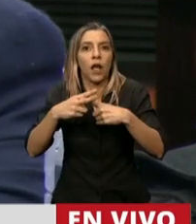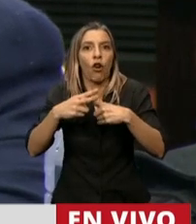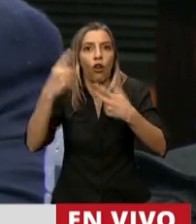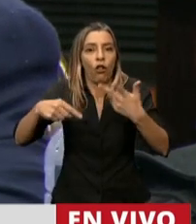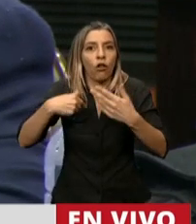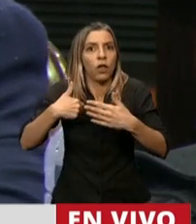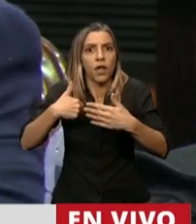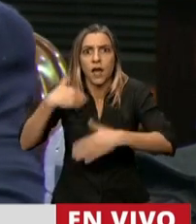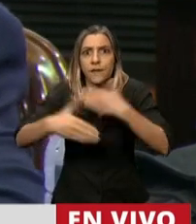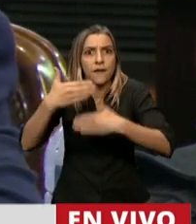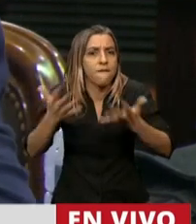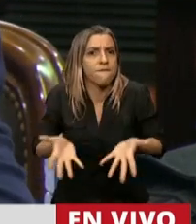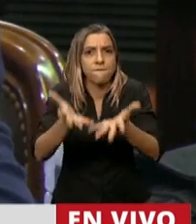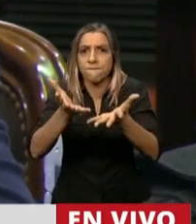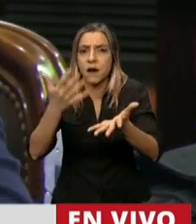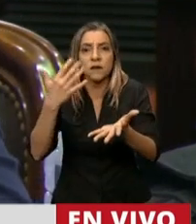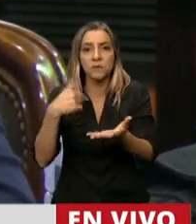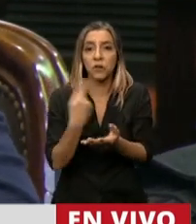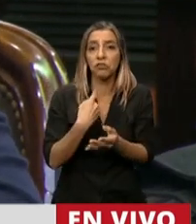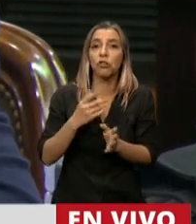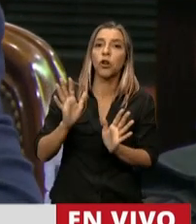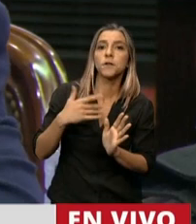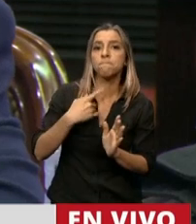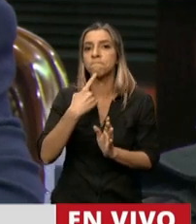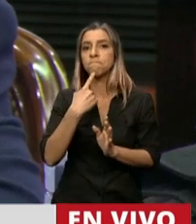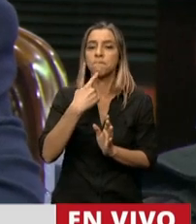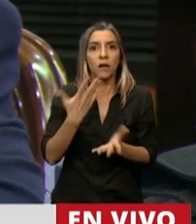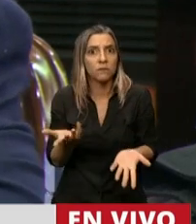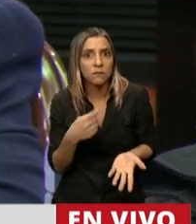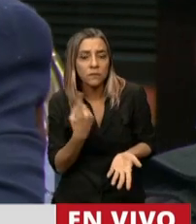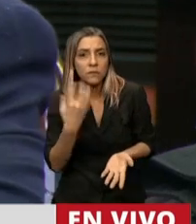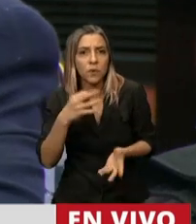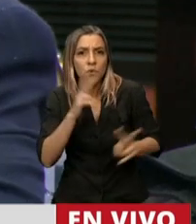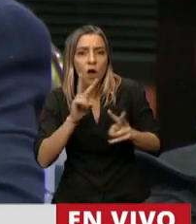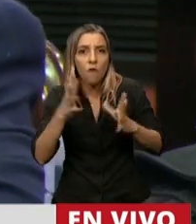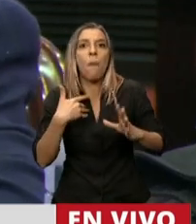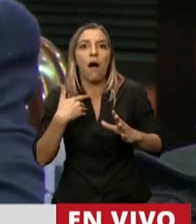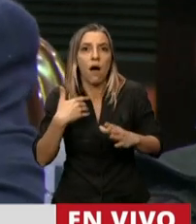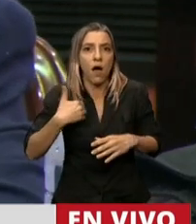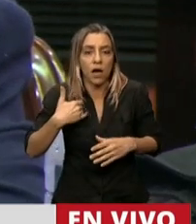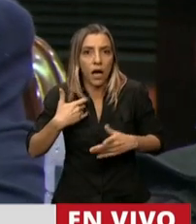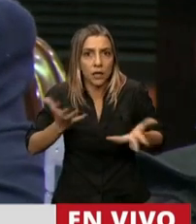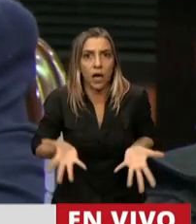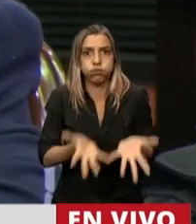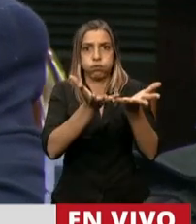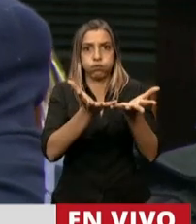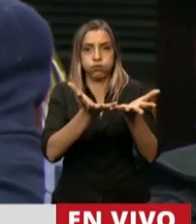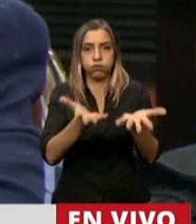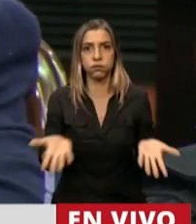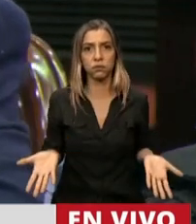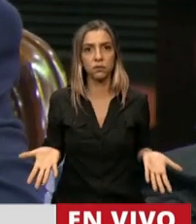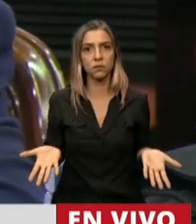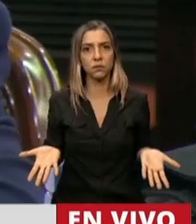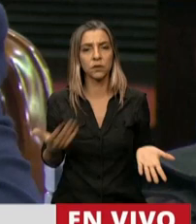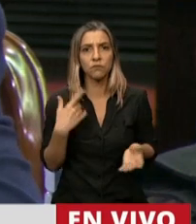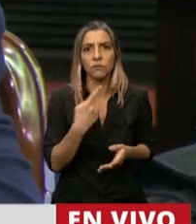atención que no nos juguemos a poner a Argentina adelante de todo, que nosotros seamos los atractores, que no se vaya